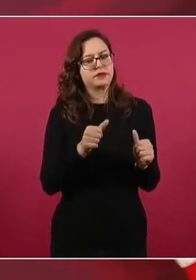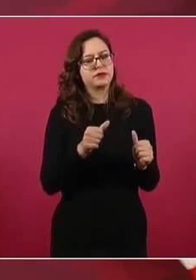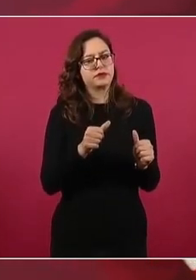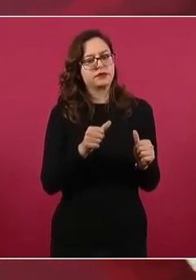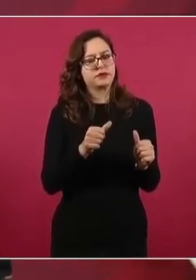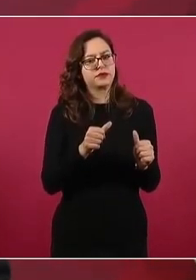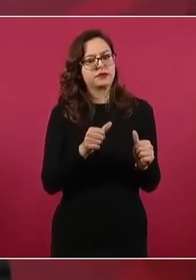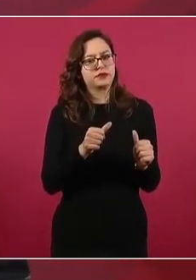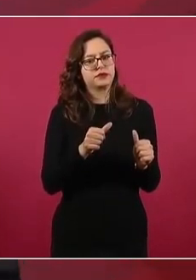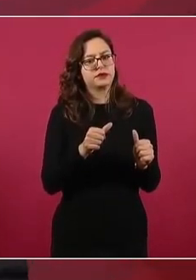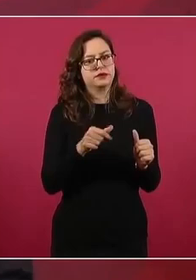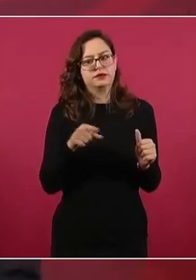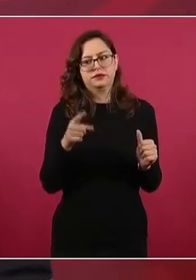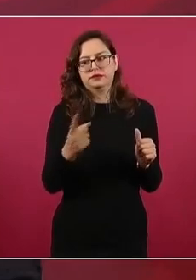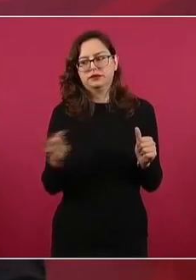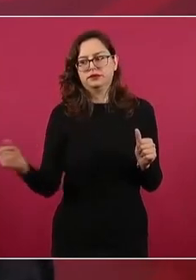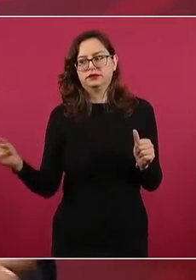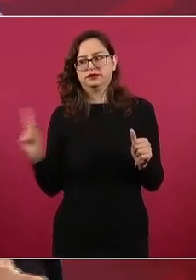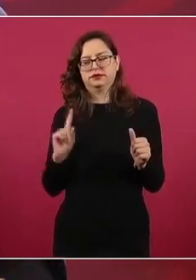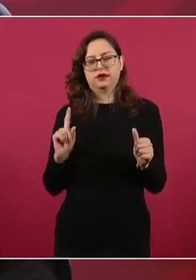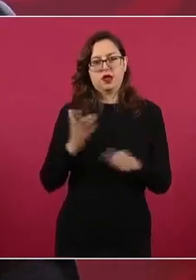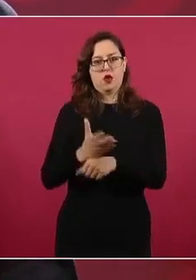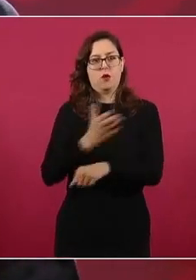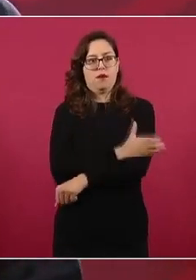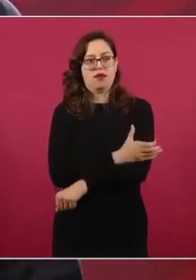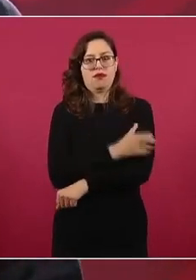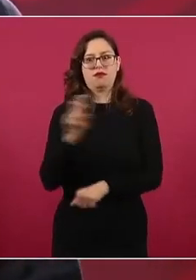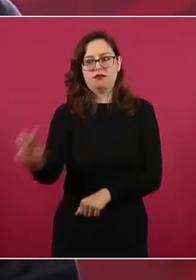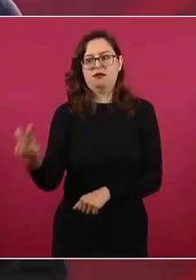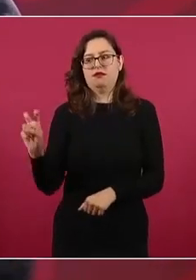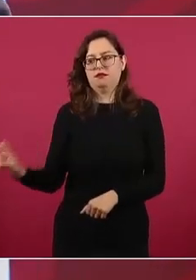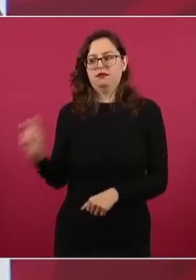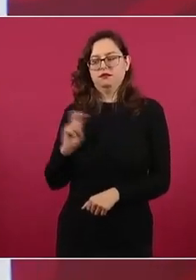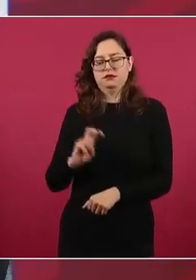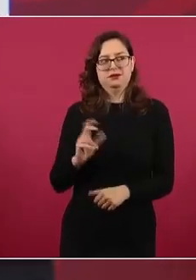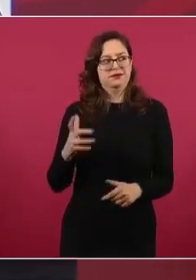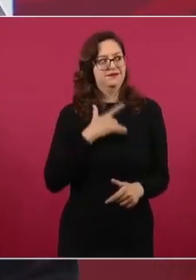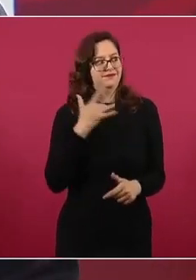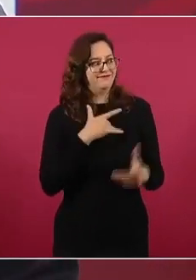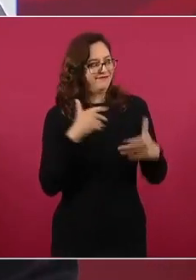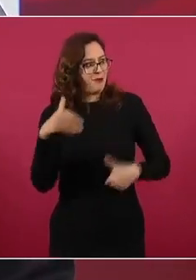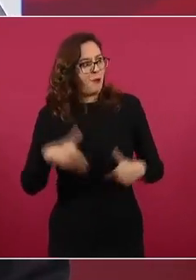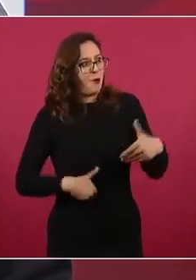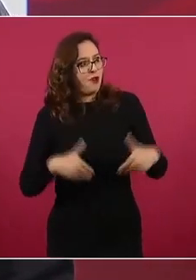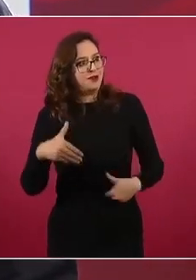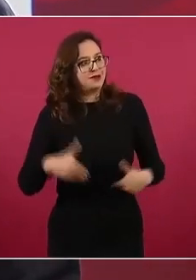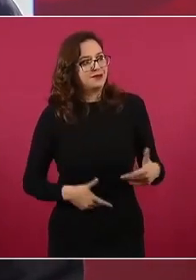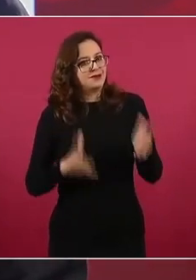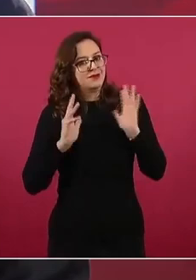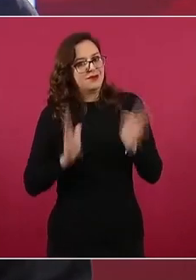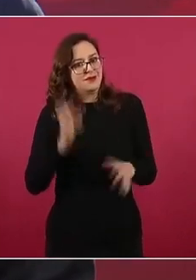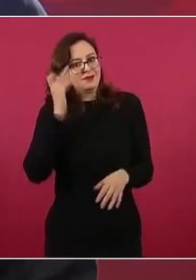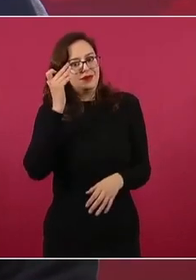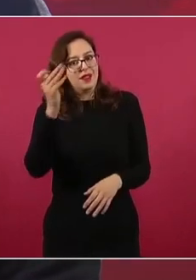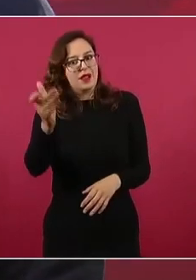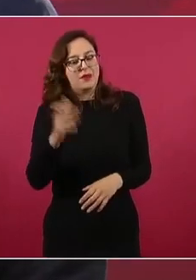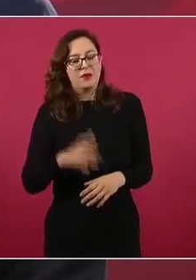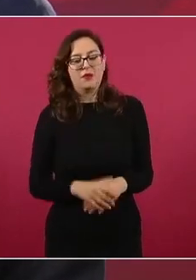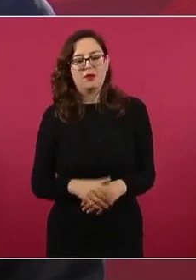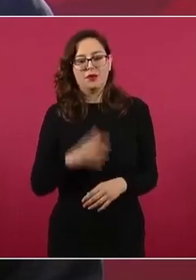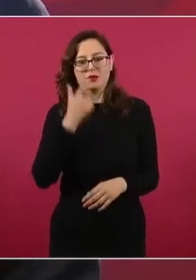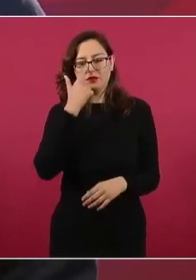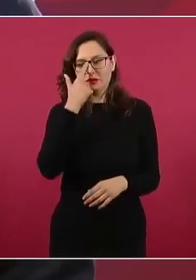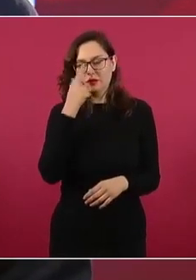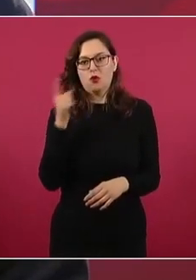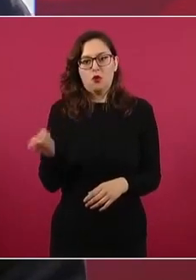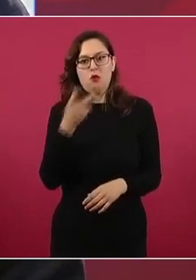a todos los desesperaba, los que iban con él, hasta que un ayudante le dijo a